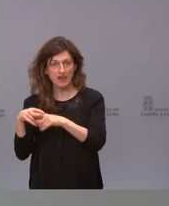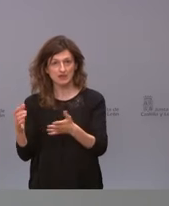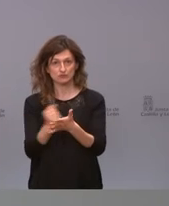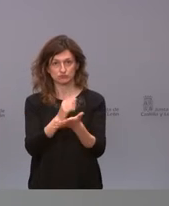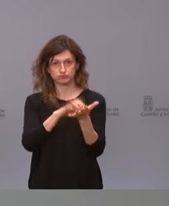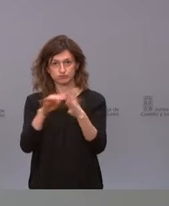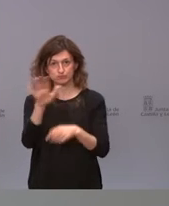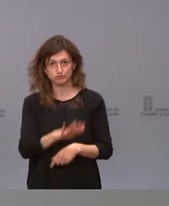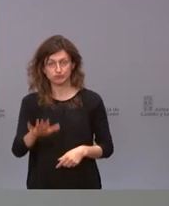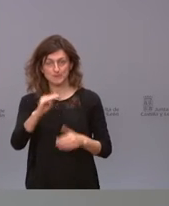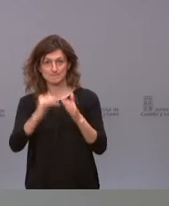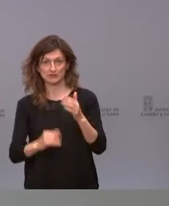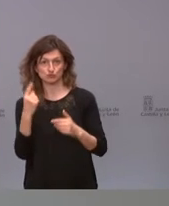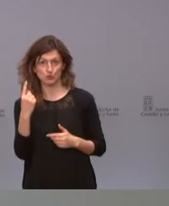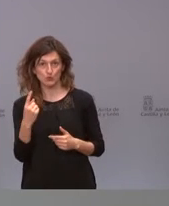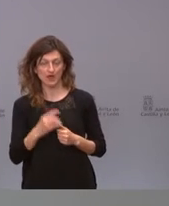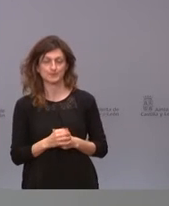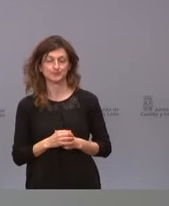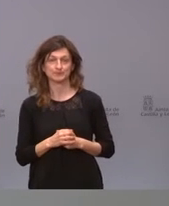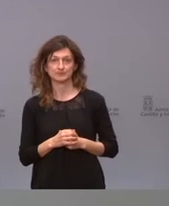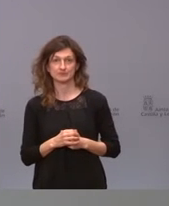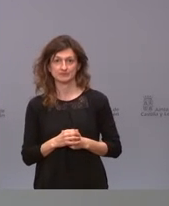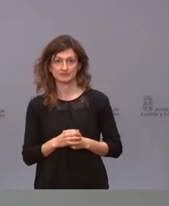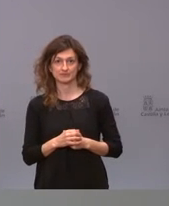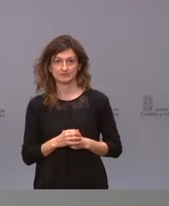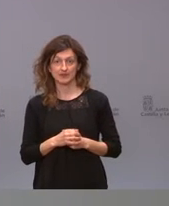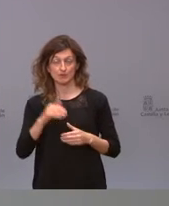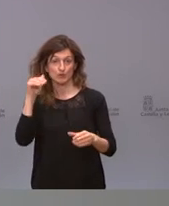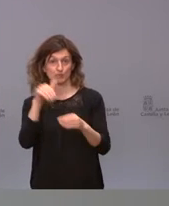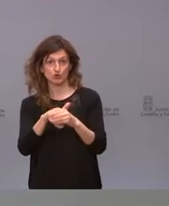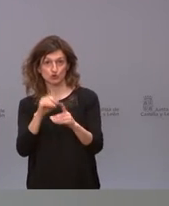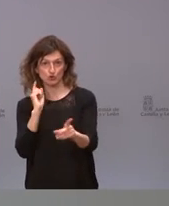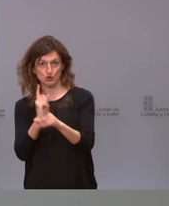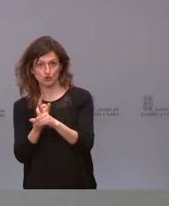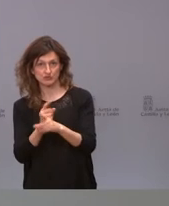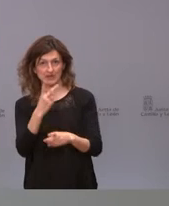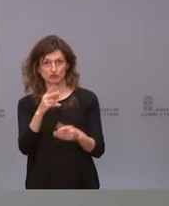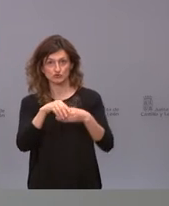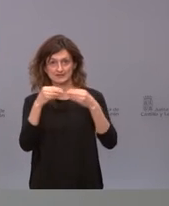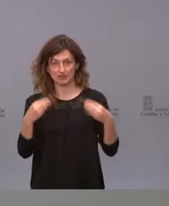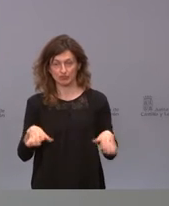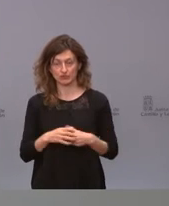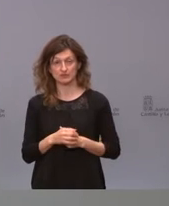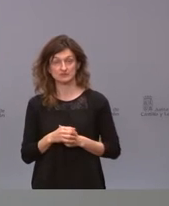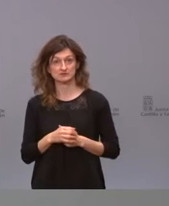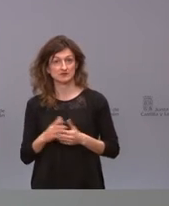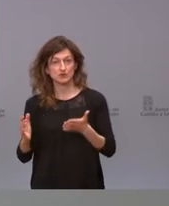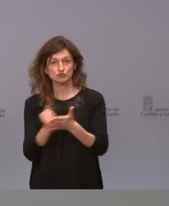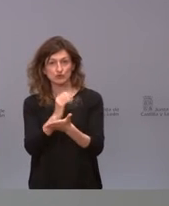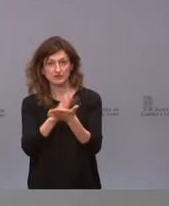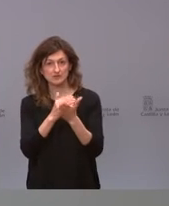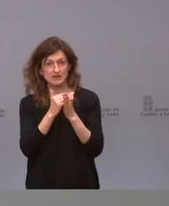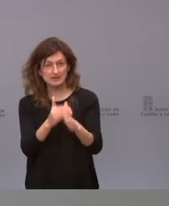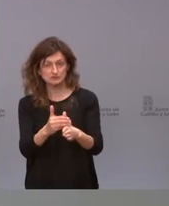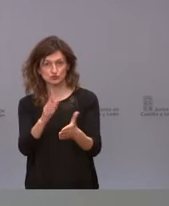autónomas salvo una que votó en contra y dos abstenciones todas todo el resto